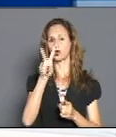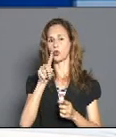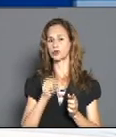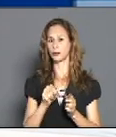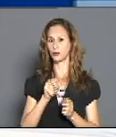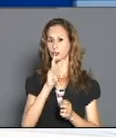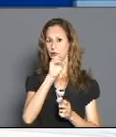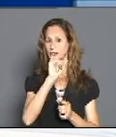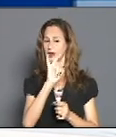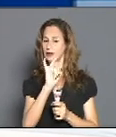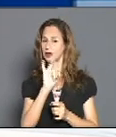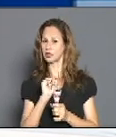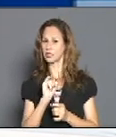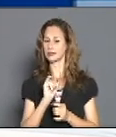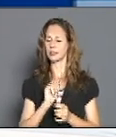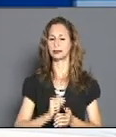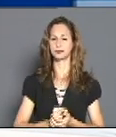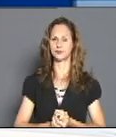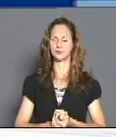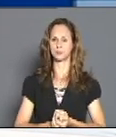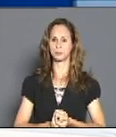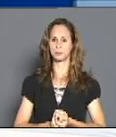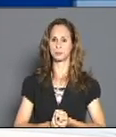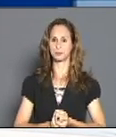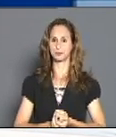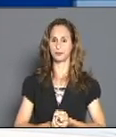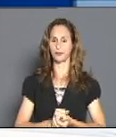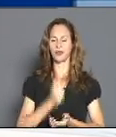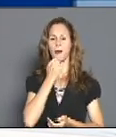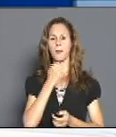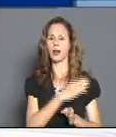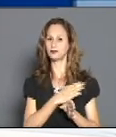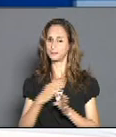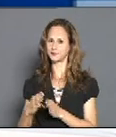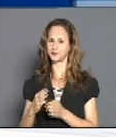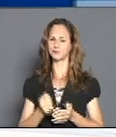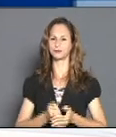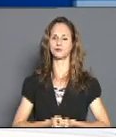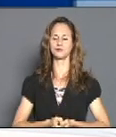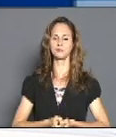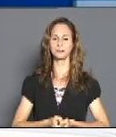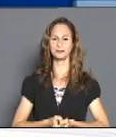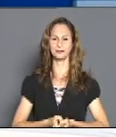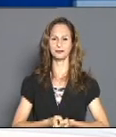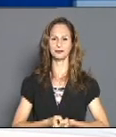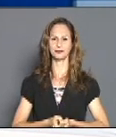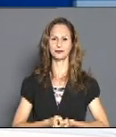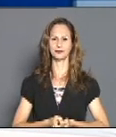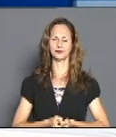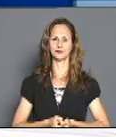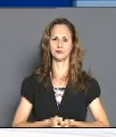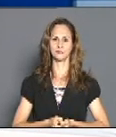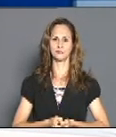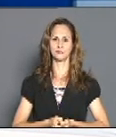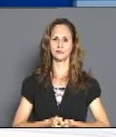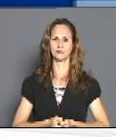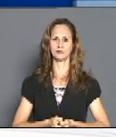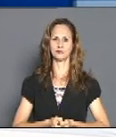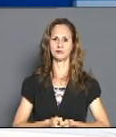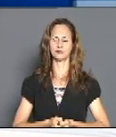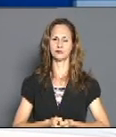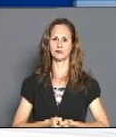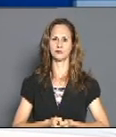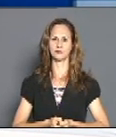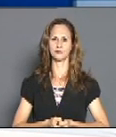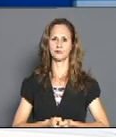Seguimos. Vamos a más información para compartir con ustedes en este momento en la siguiente imagen de los amigos televidentes. Y usted